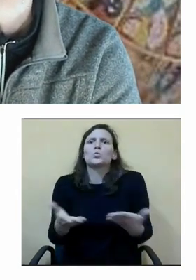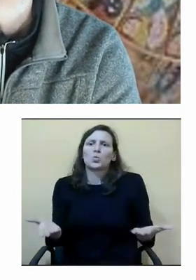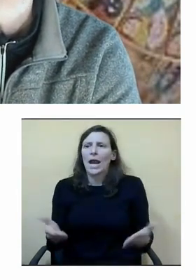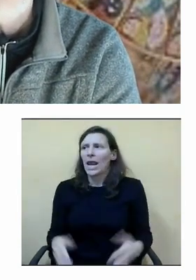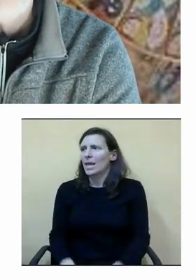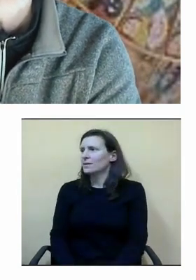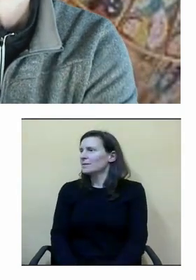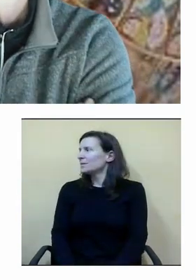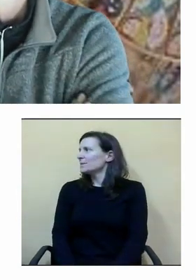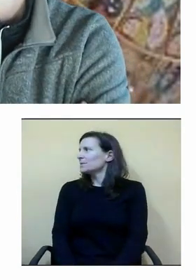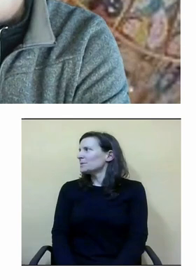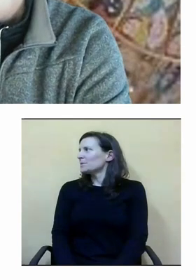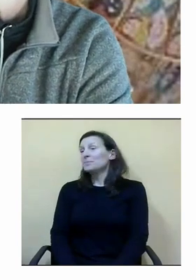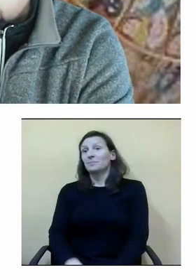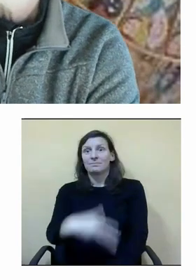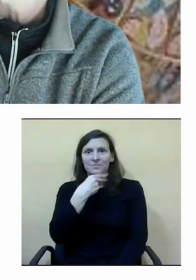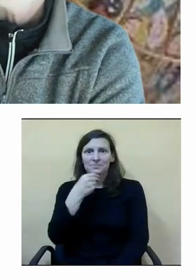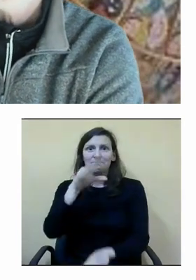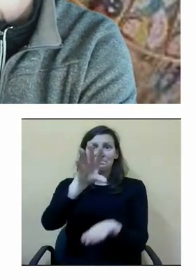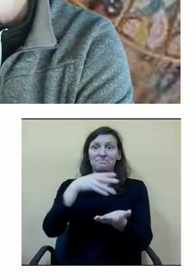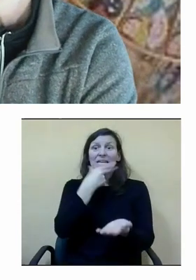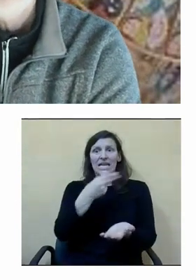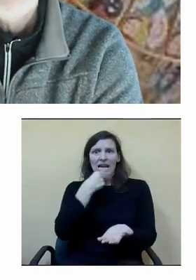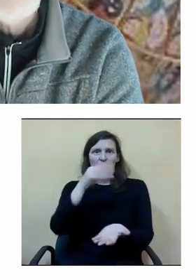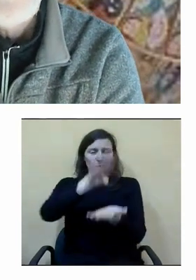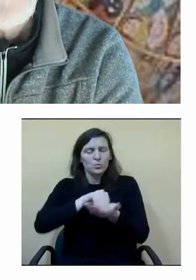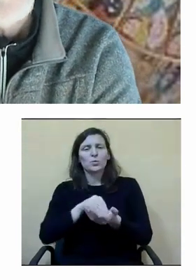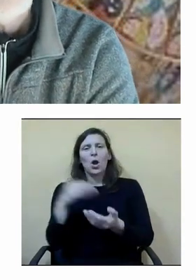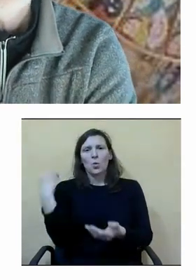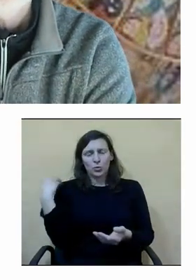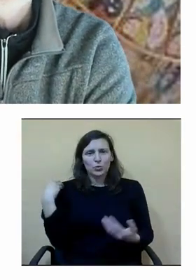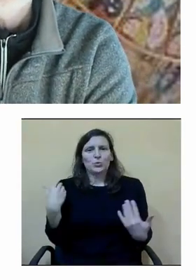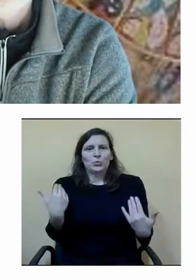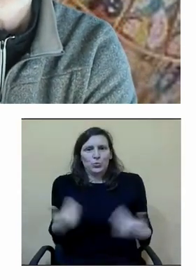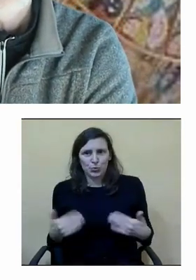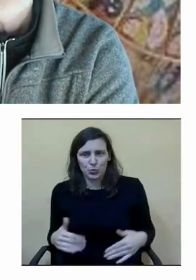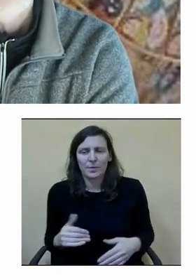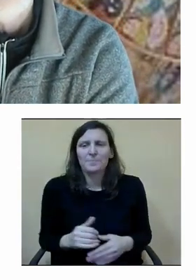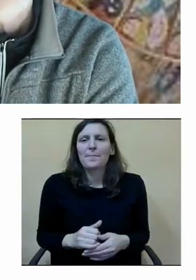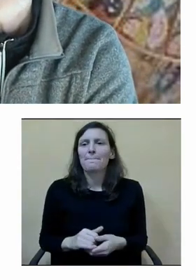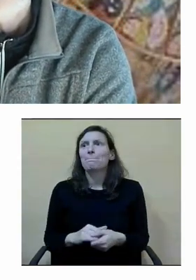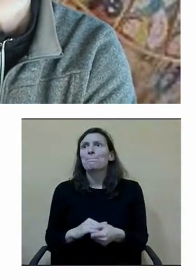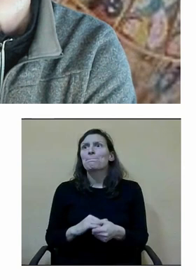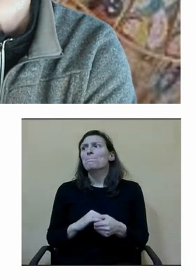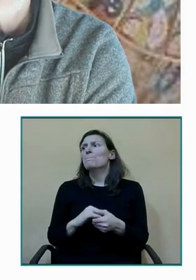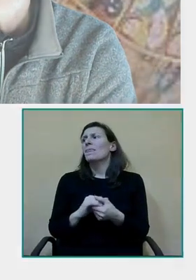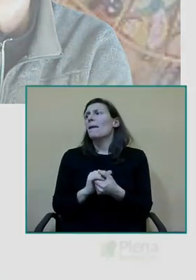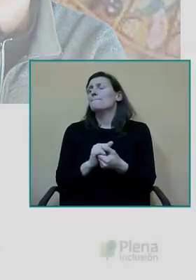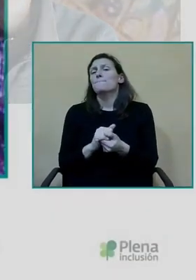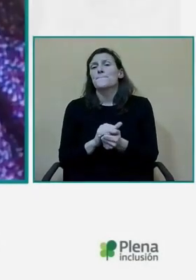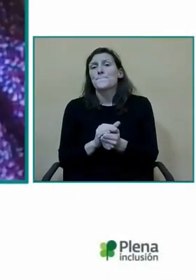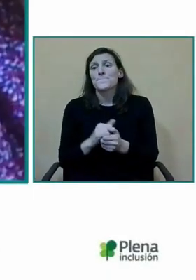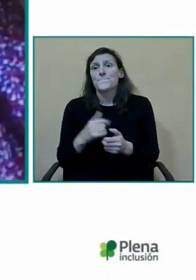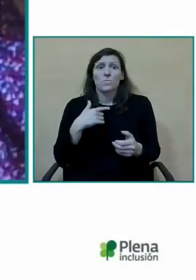es una es una buena es una buena pregunta no sé si hemos realmente